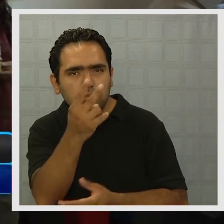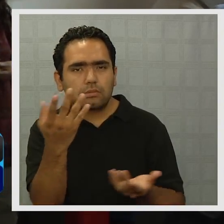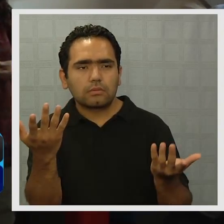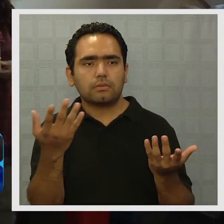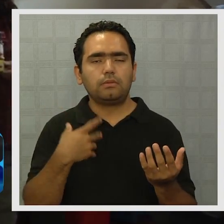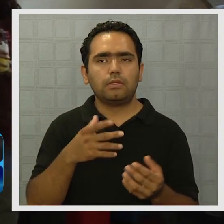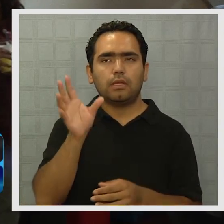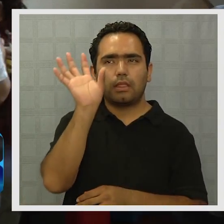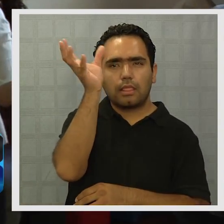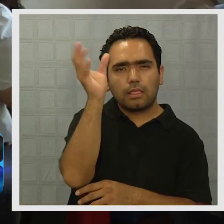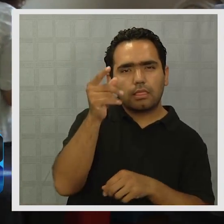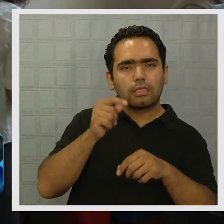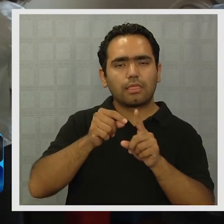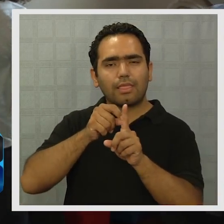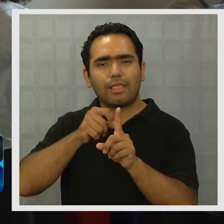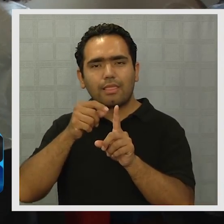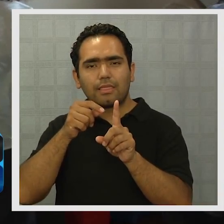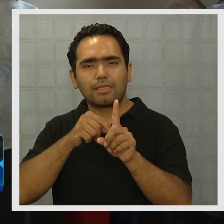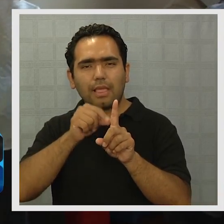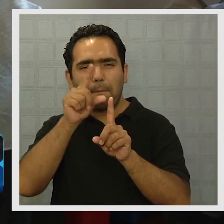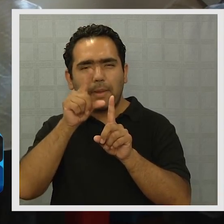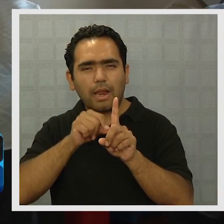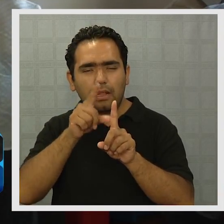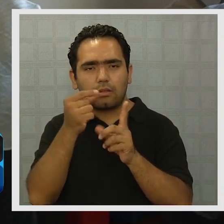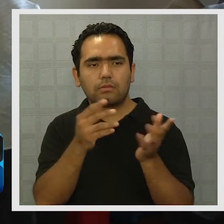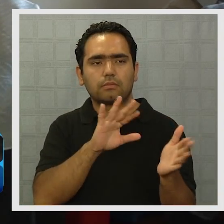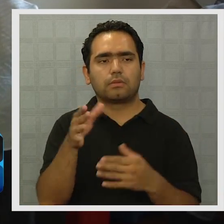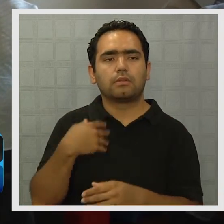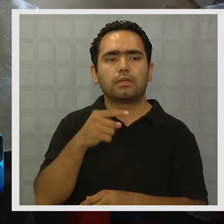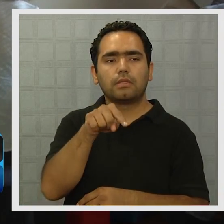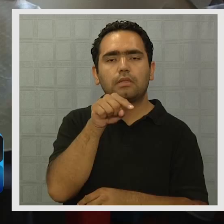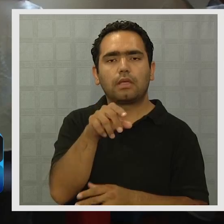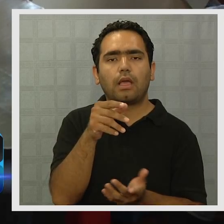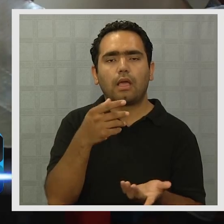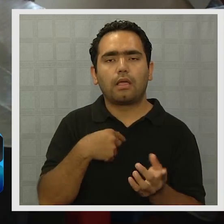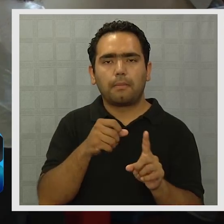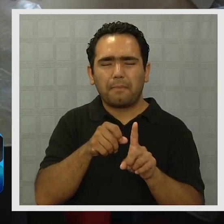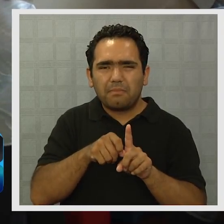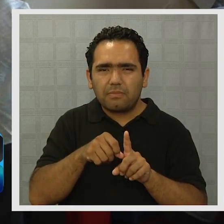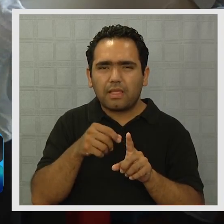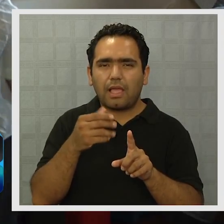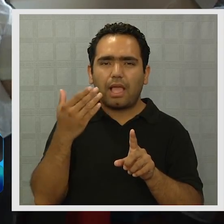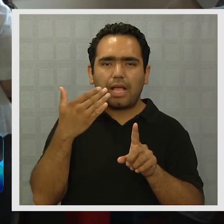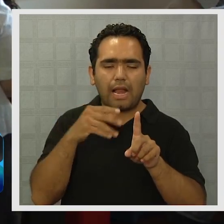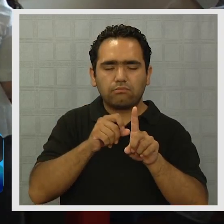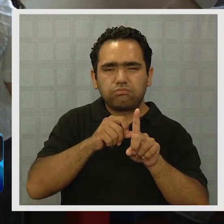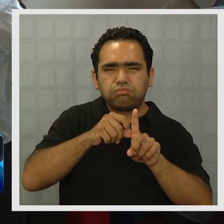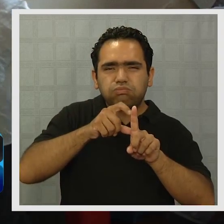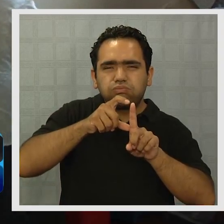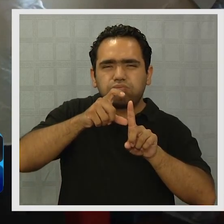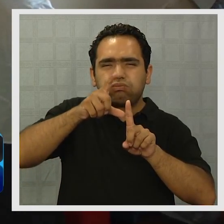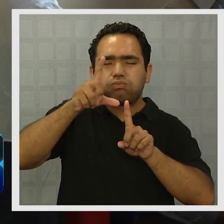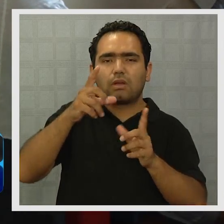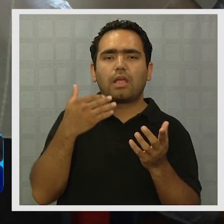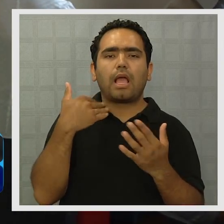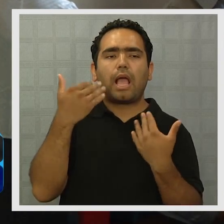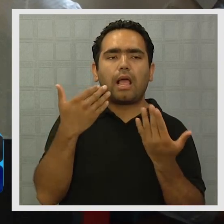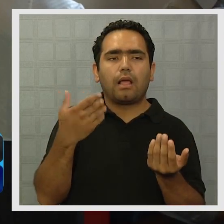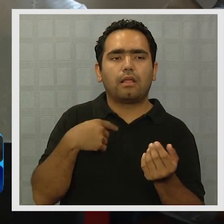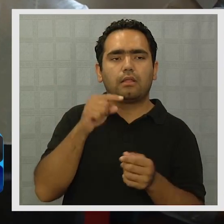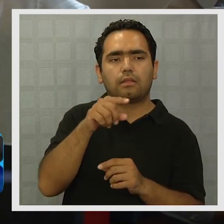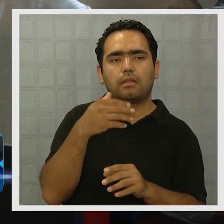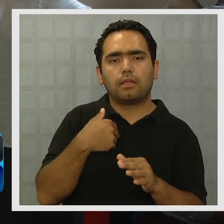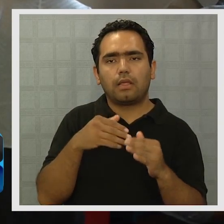temperaturas y precipitaciones y lo que está ahí indicando que lo que se incrementa son las temperaturas y las